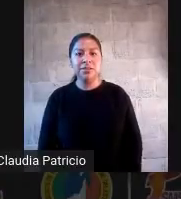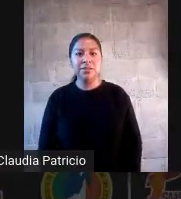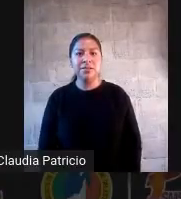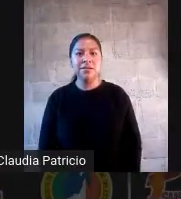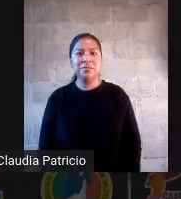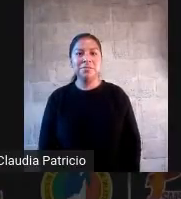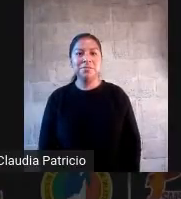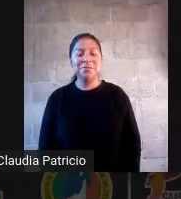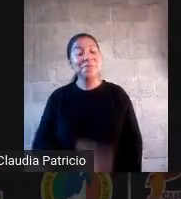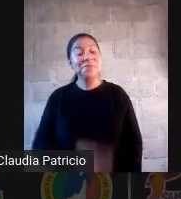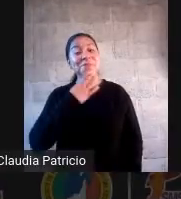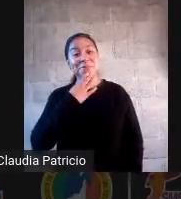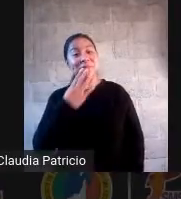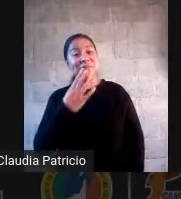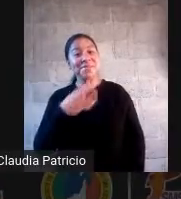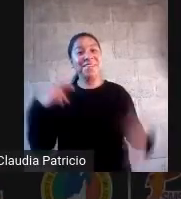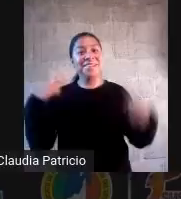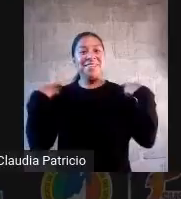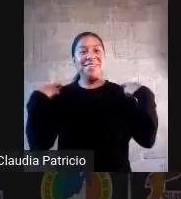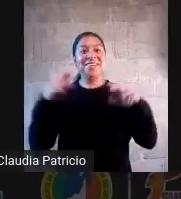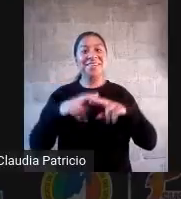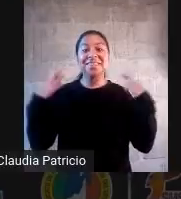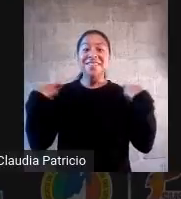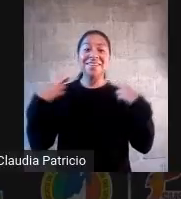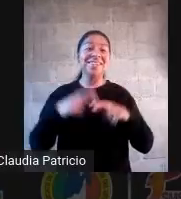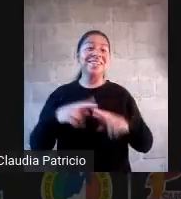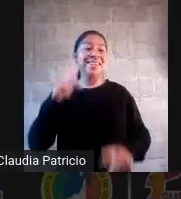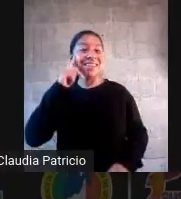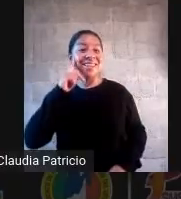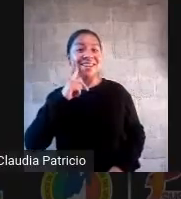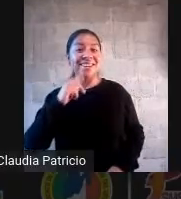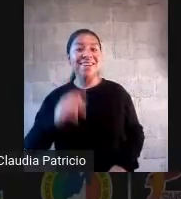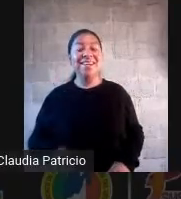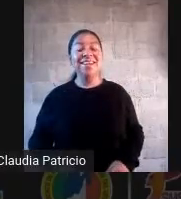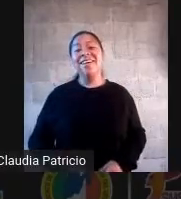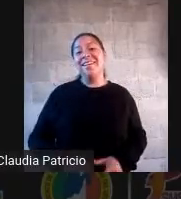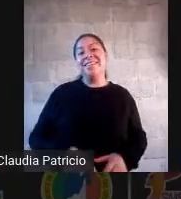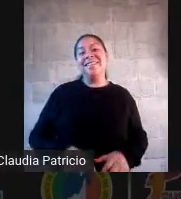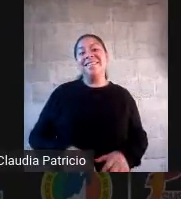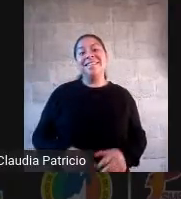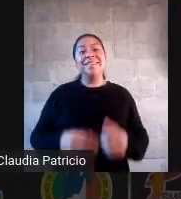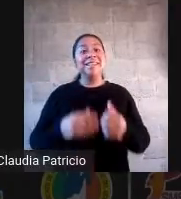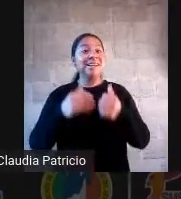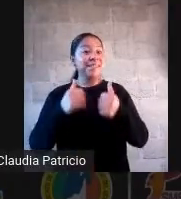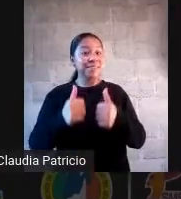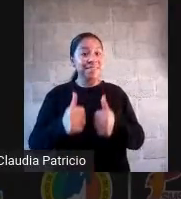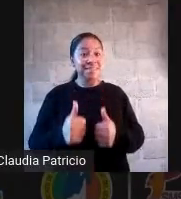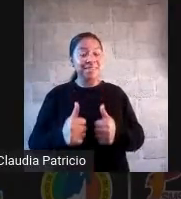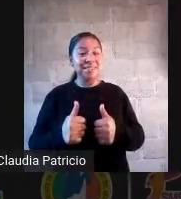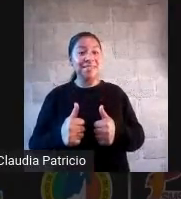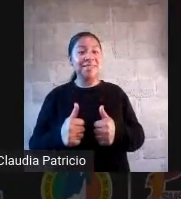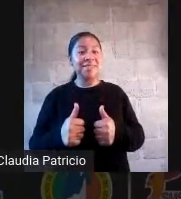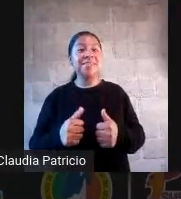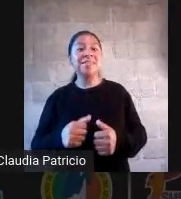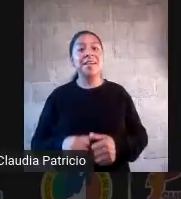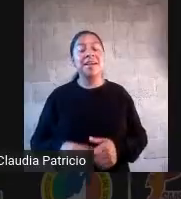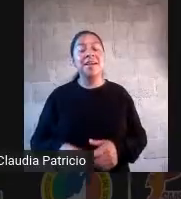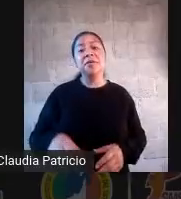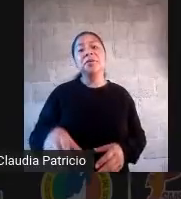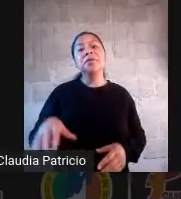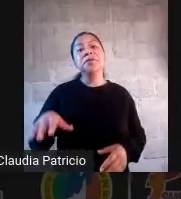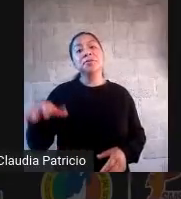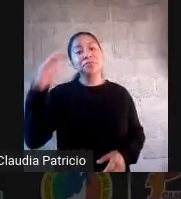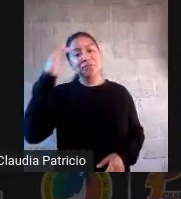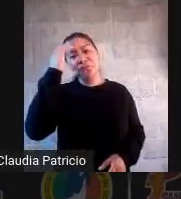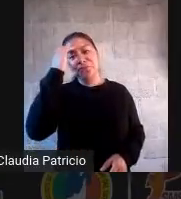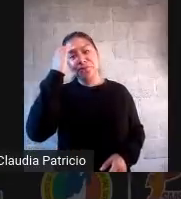Muy bien, maestros, maestras. Pues creo que estamos abonando un poquito más, redondeando un poquito más los conceptos. Y